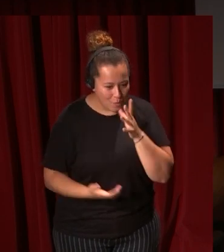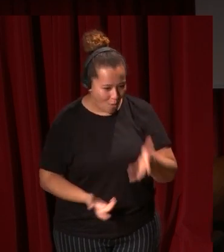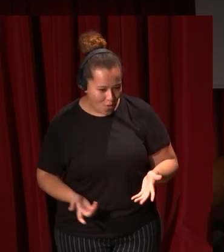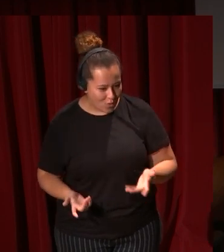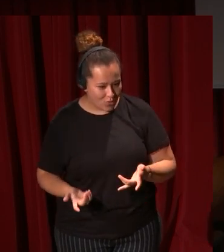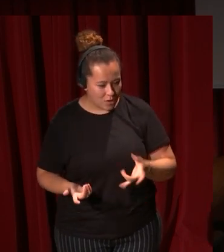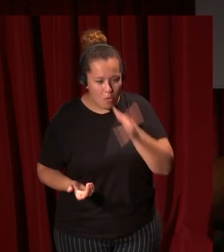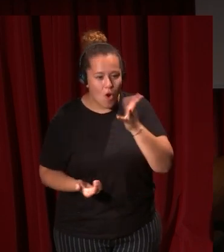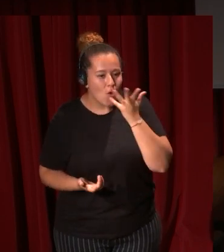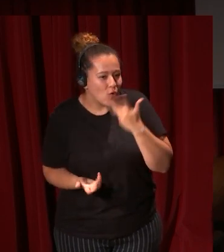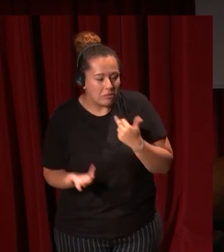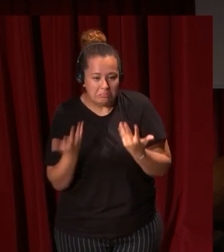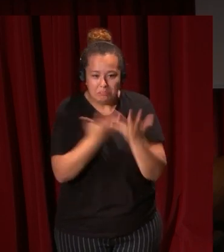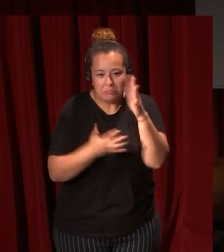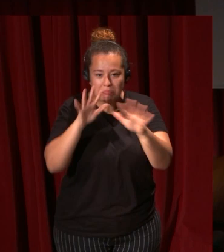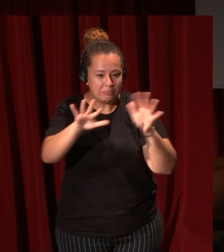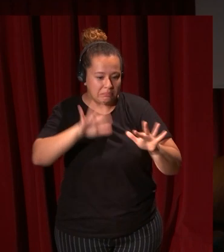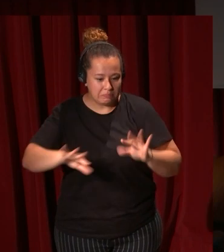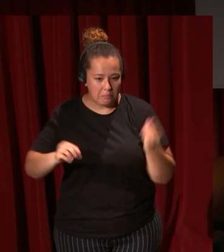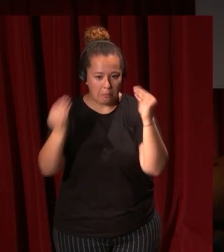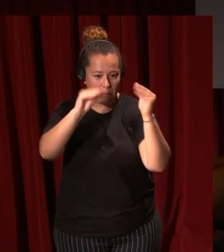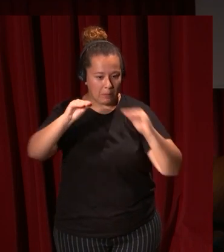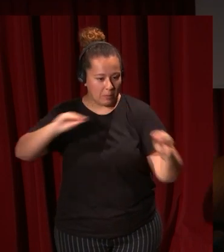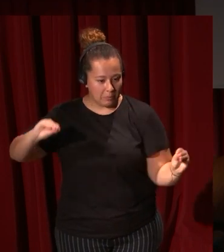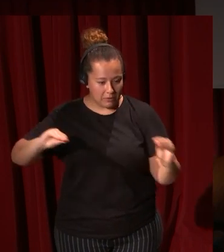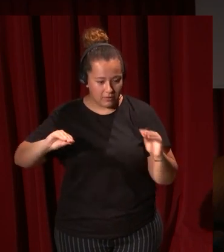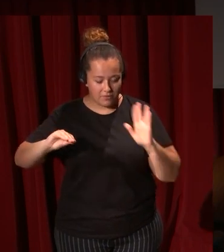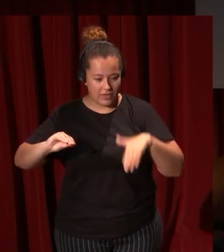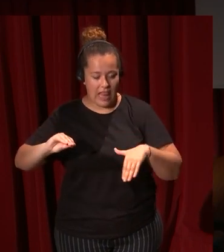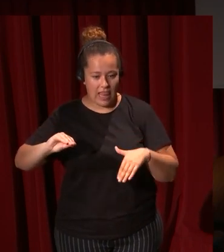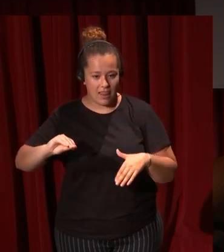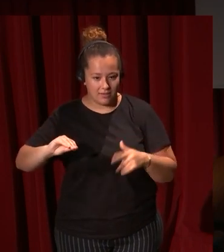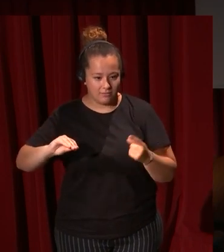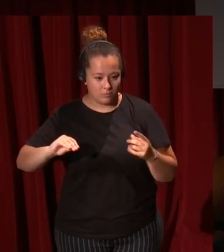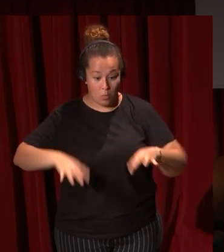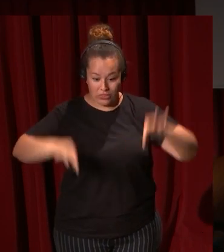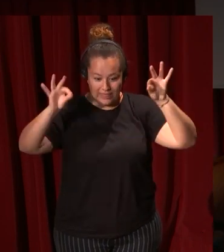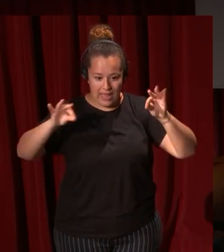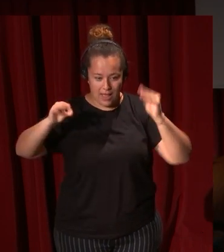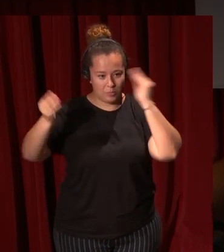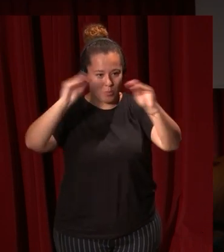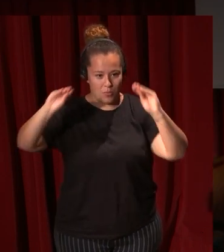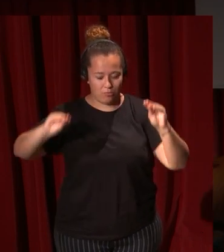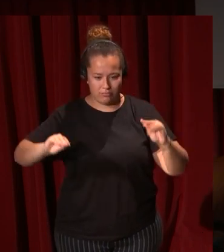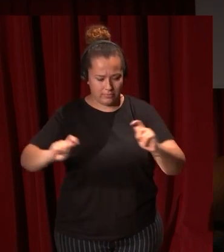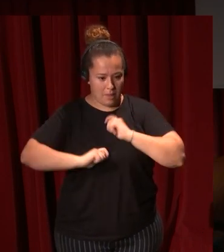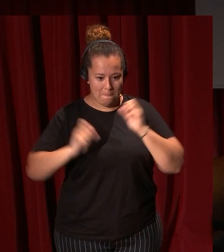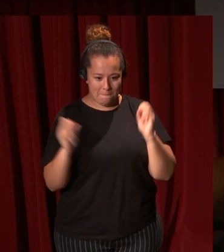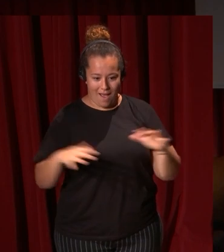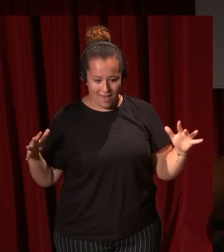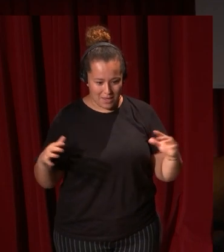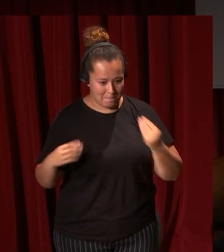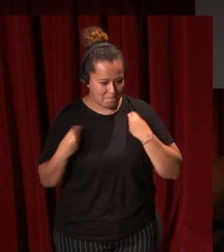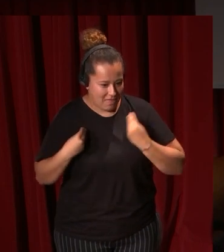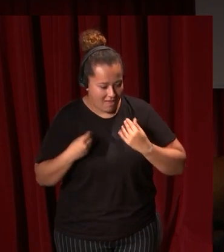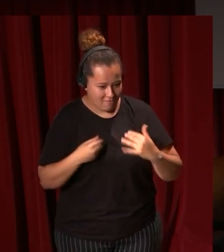de que una serie de colores puestos solapados unos sobre otros sobre una tela son tan asombrosamente mágicos y afectan tanto nuestras